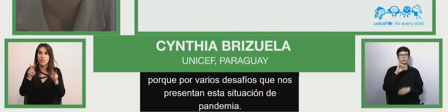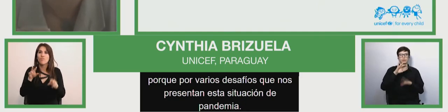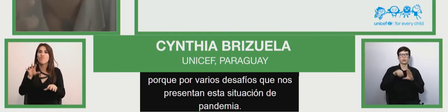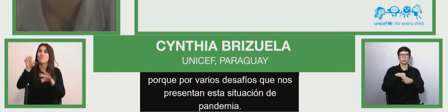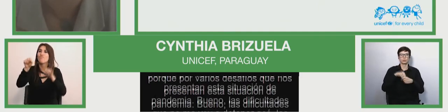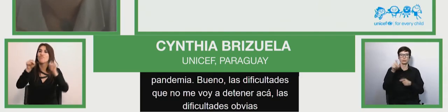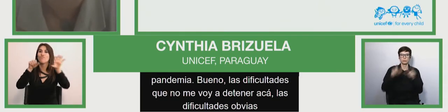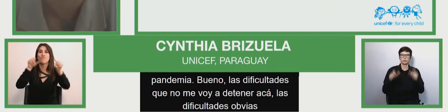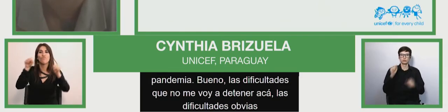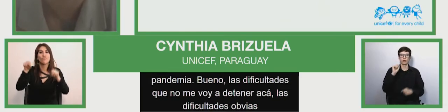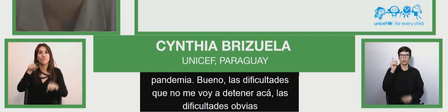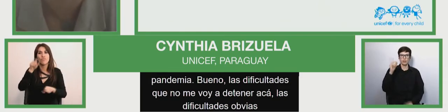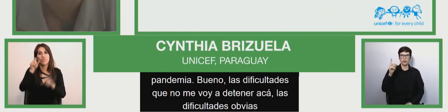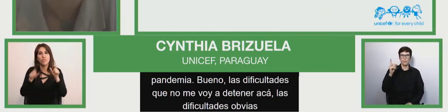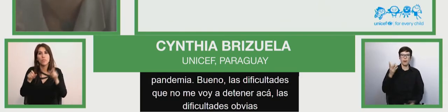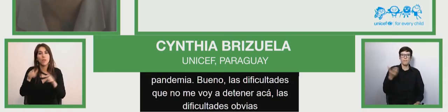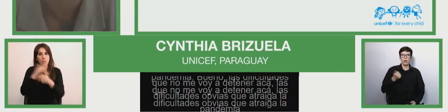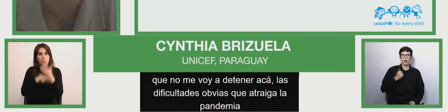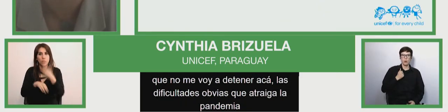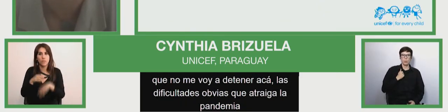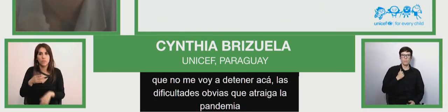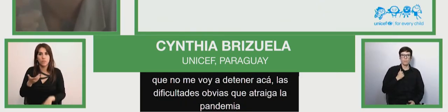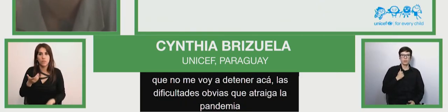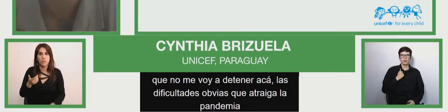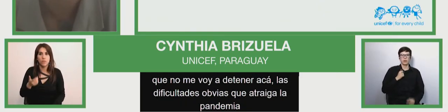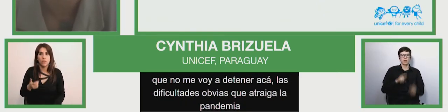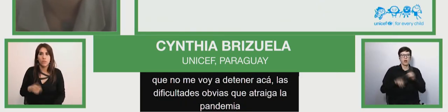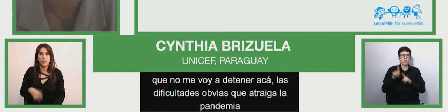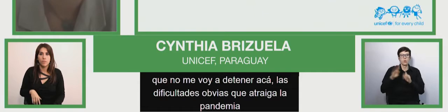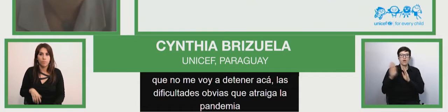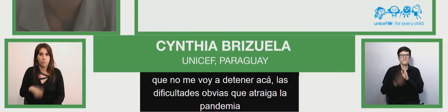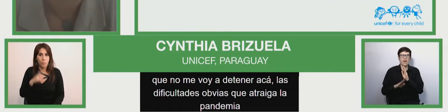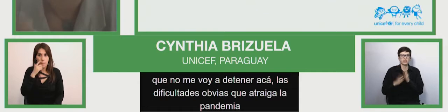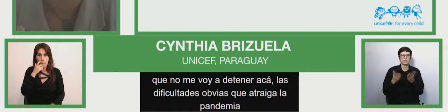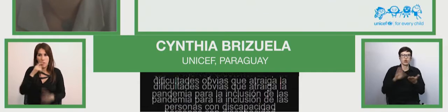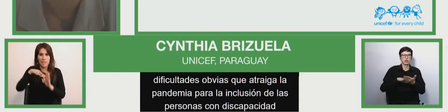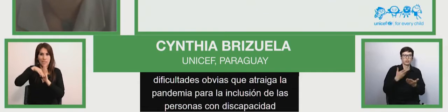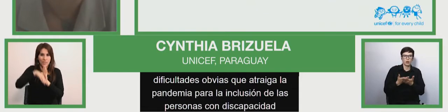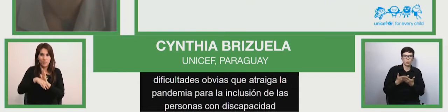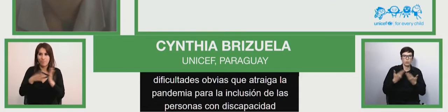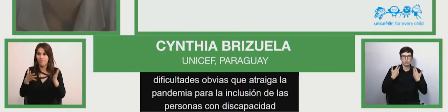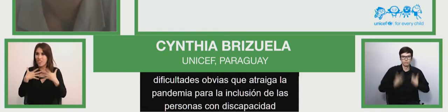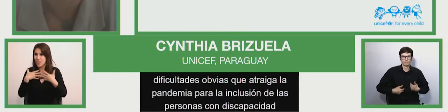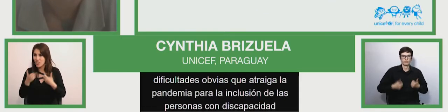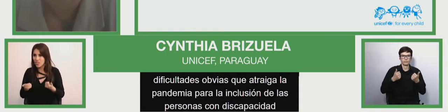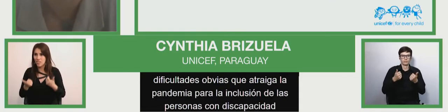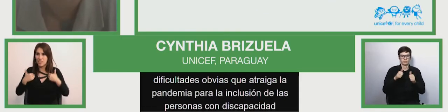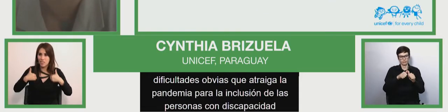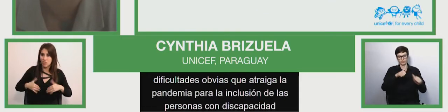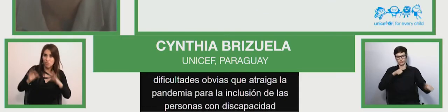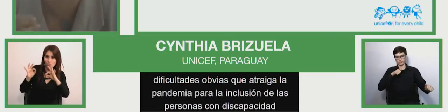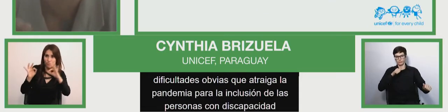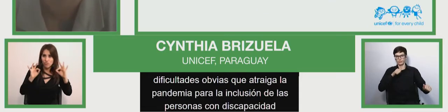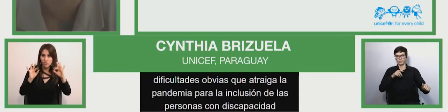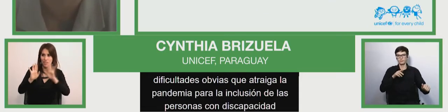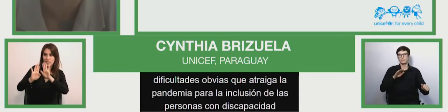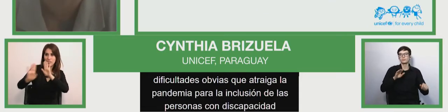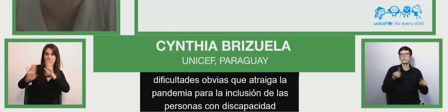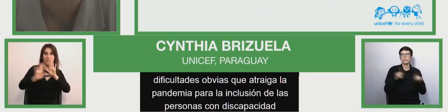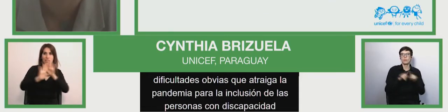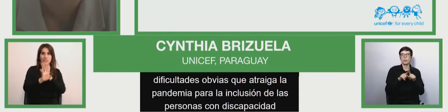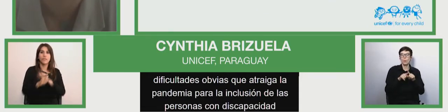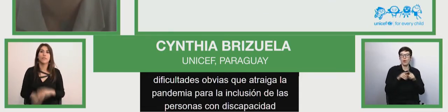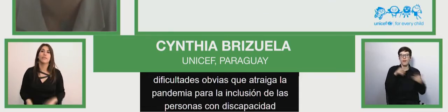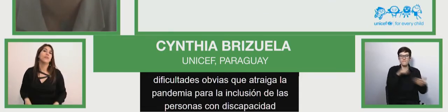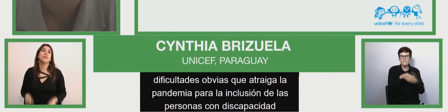discapacidad, como el problema de cumplimiento de medidas básicas de higiene, los obstáculos para mantener el distanciamiento social, las barreras para el